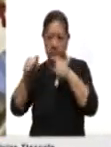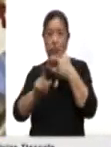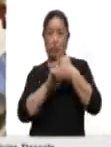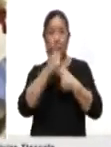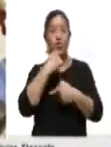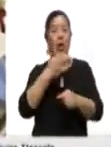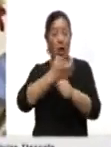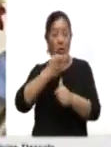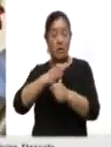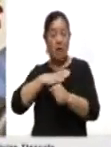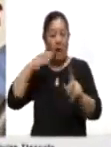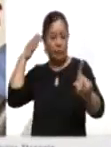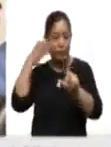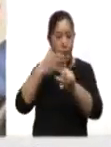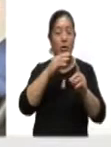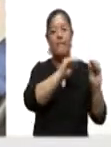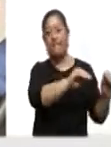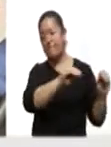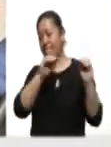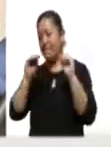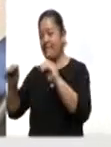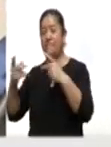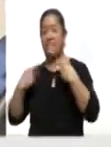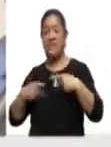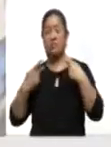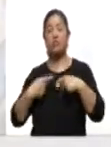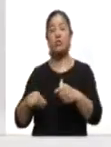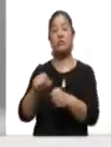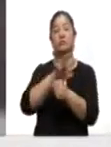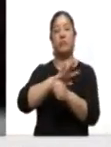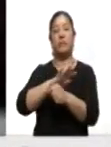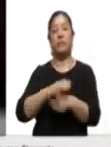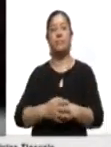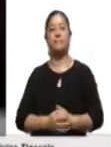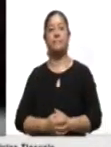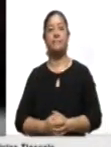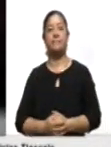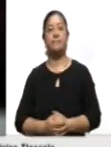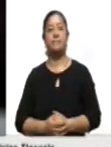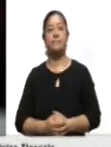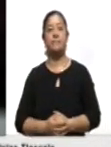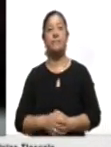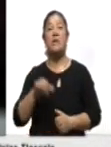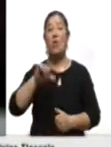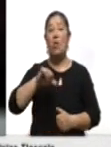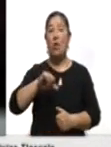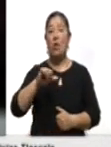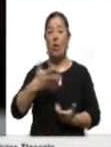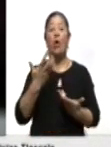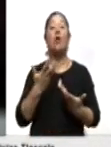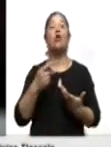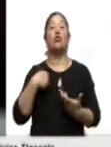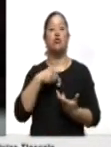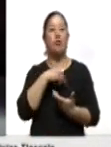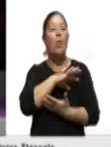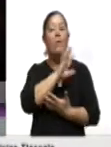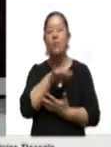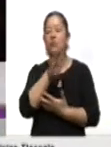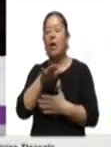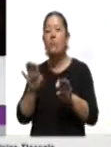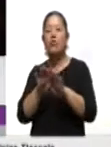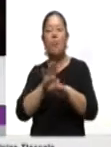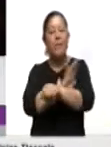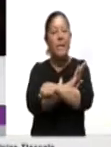principalmente en el traslado a hospitales de pacientes COVID. Ahorita estamos buscando alternativas que beneficien a la